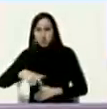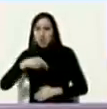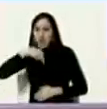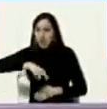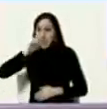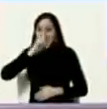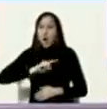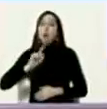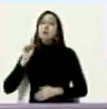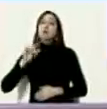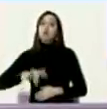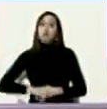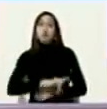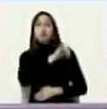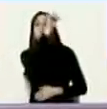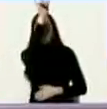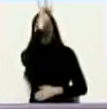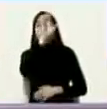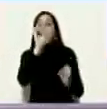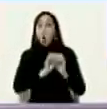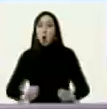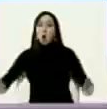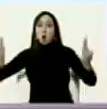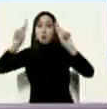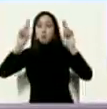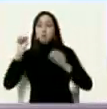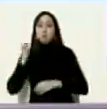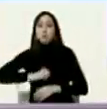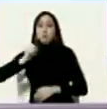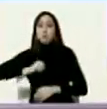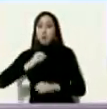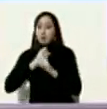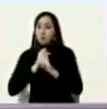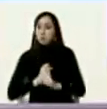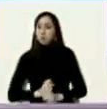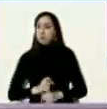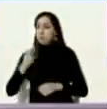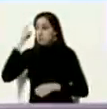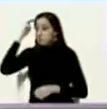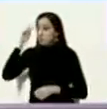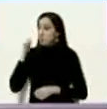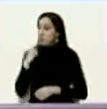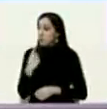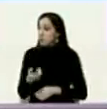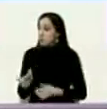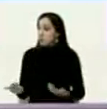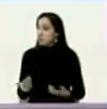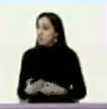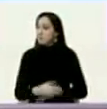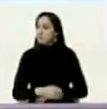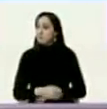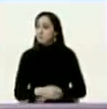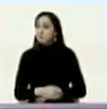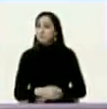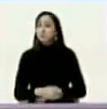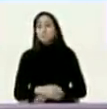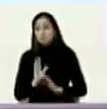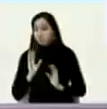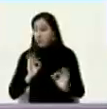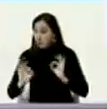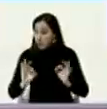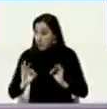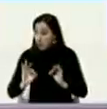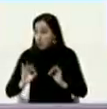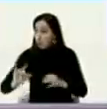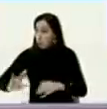vamos a Nueva York enredar el discurso en la ONU ¿sí? ¿qué dice la cancillería? ¿canciller? preparado nos vamos